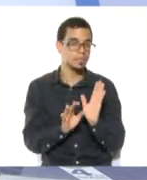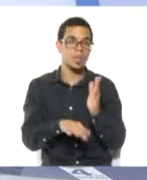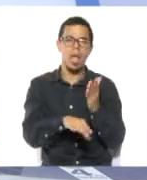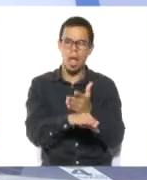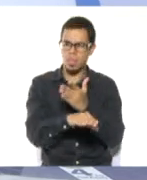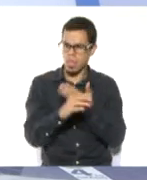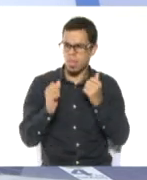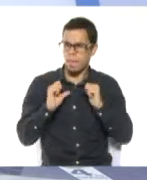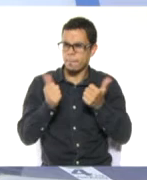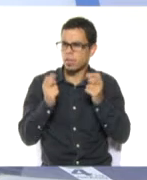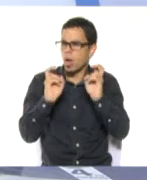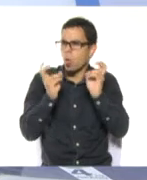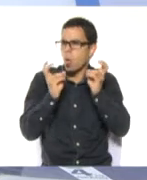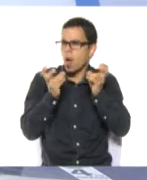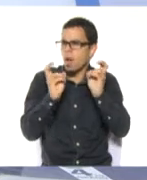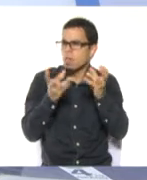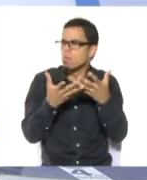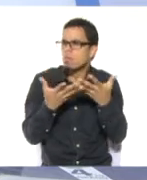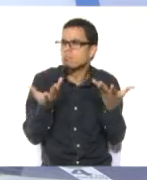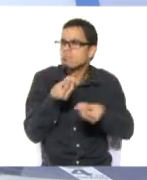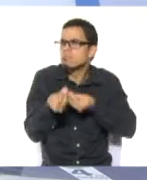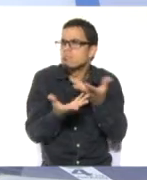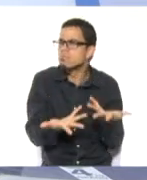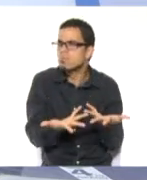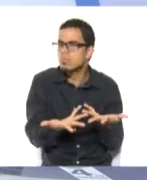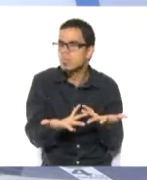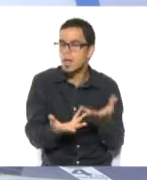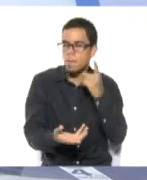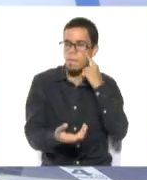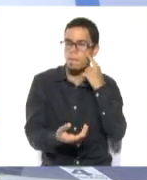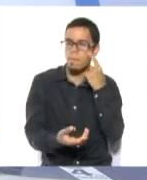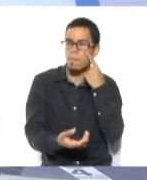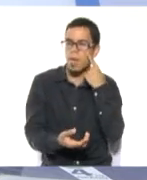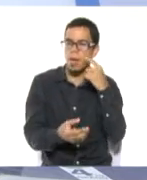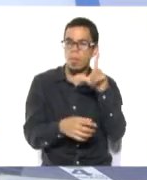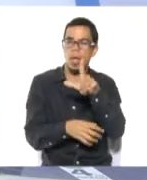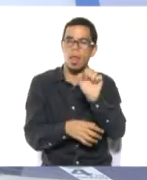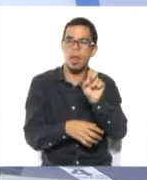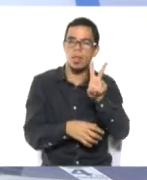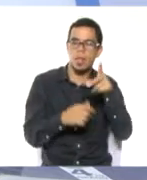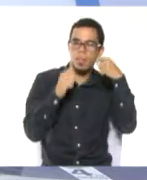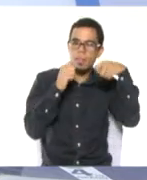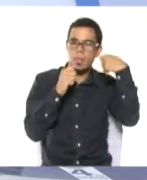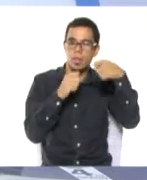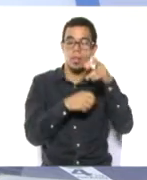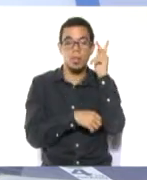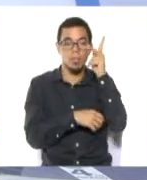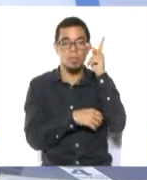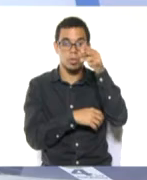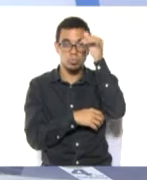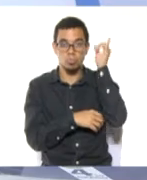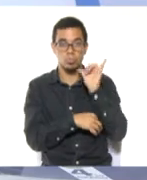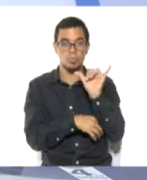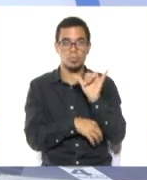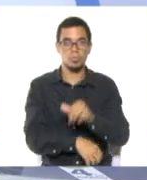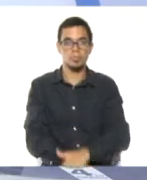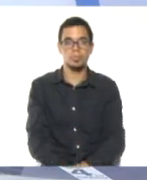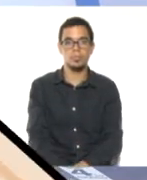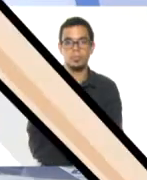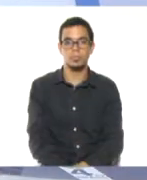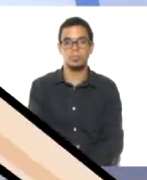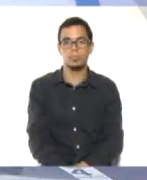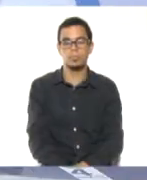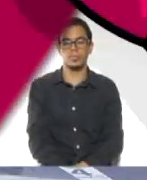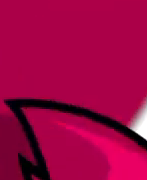comenzar con todo el contenido que tenemos preparado para el día de hoy, los invito a ver nuestro video de lengua de señas venezolana de la mano de la profesora Yolive Laponte.